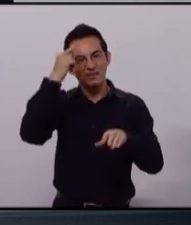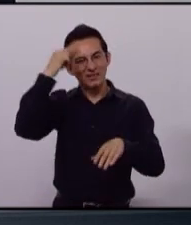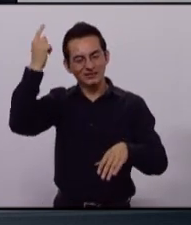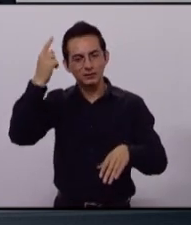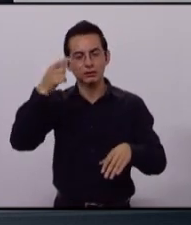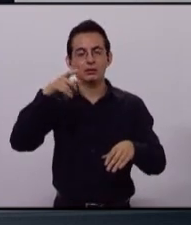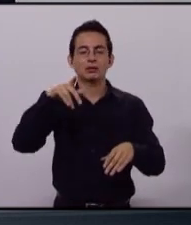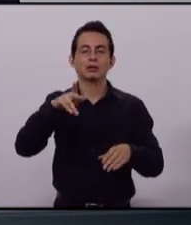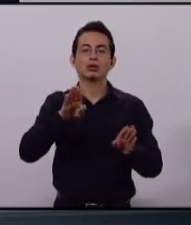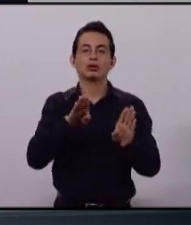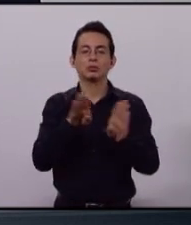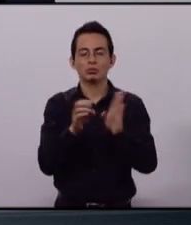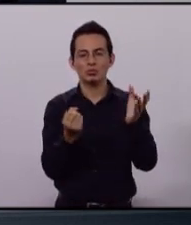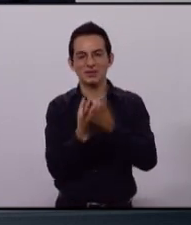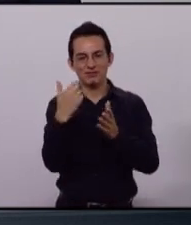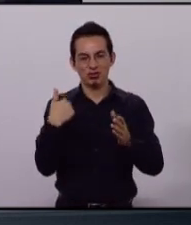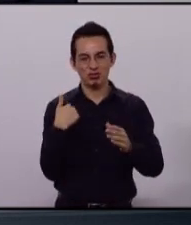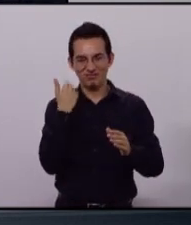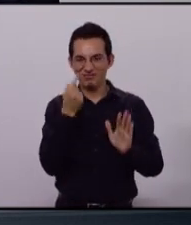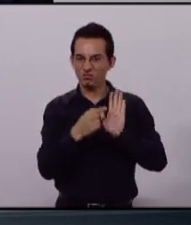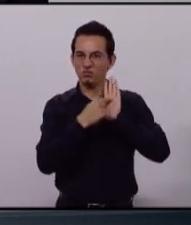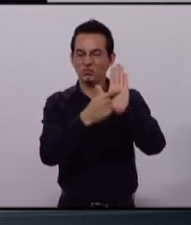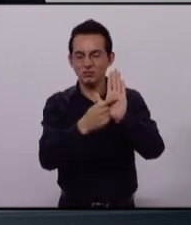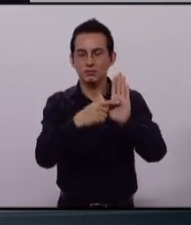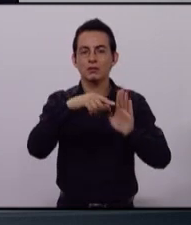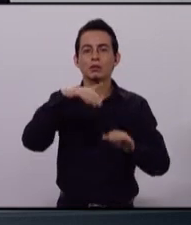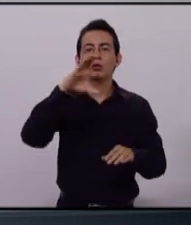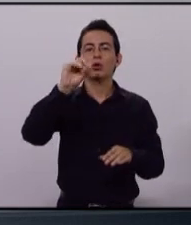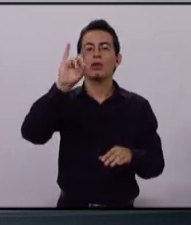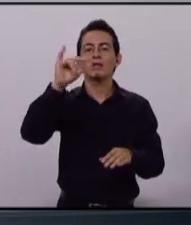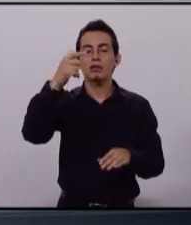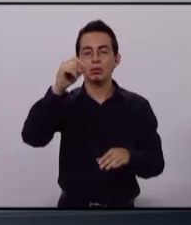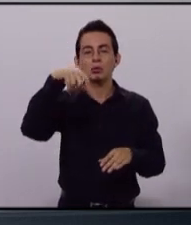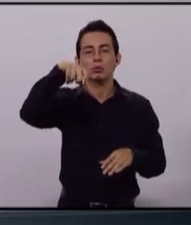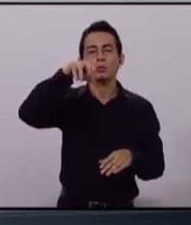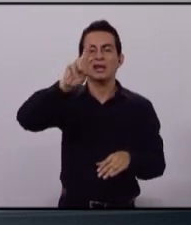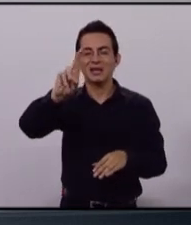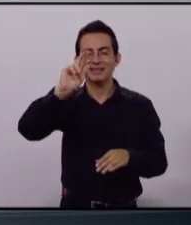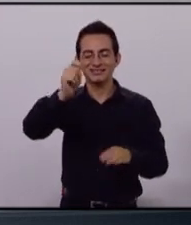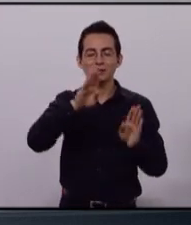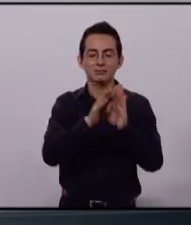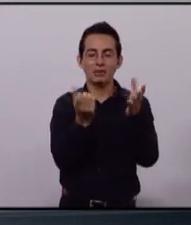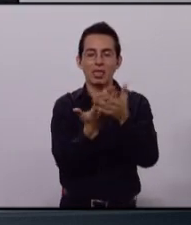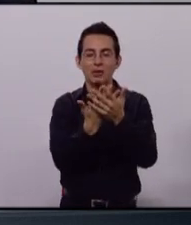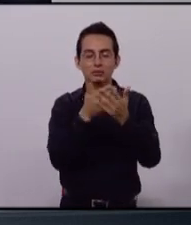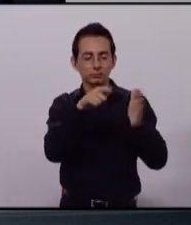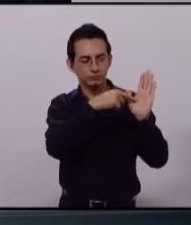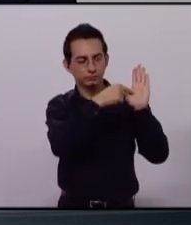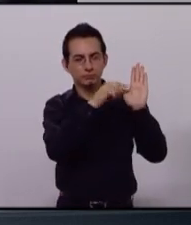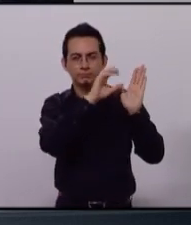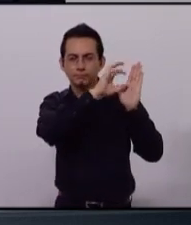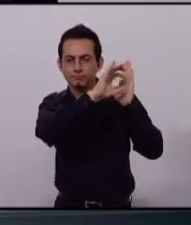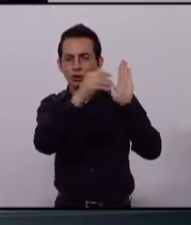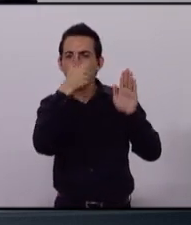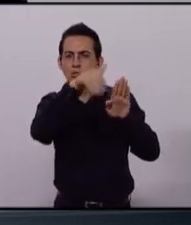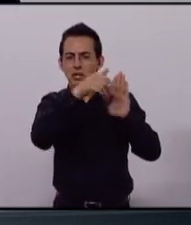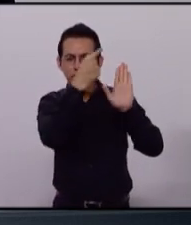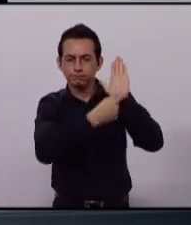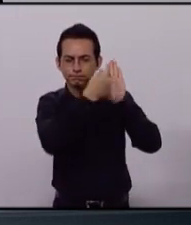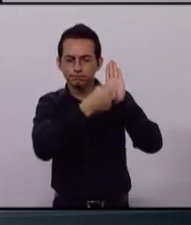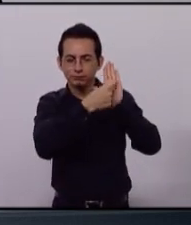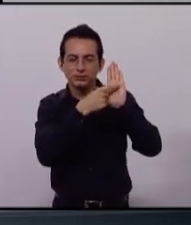QR o código de barras, que concentrará todos los datos, documentos de los interesados para con el fin de